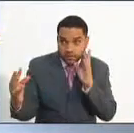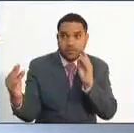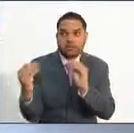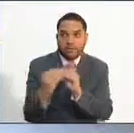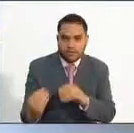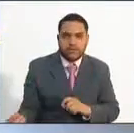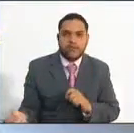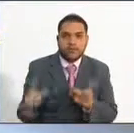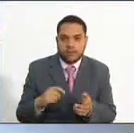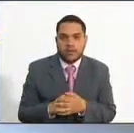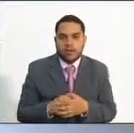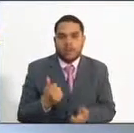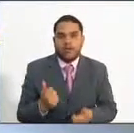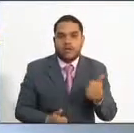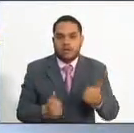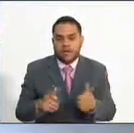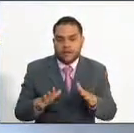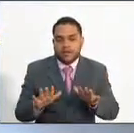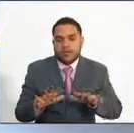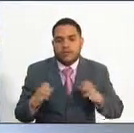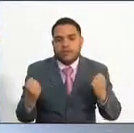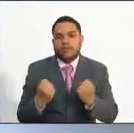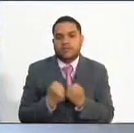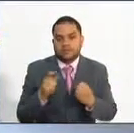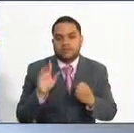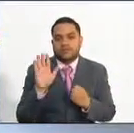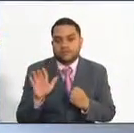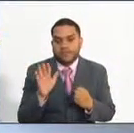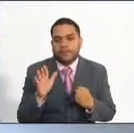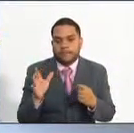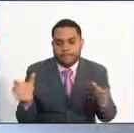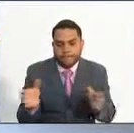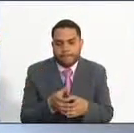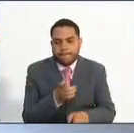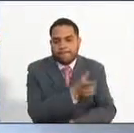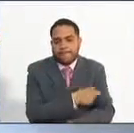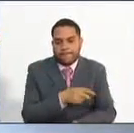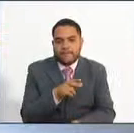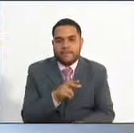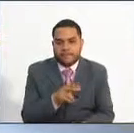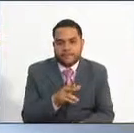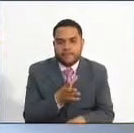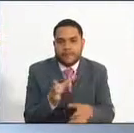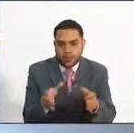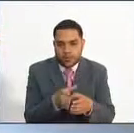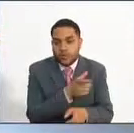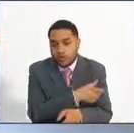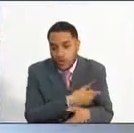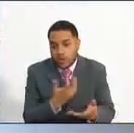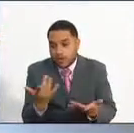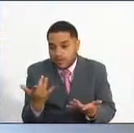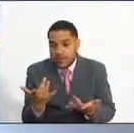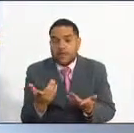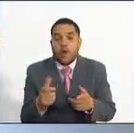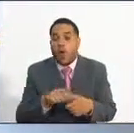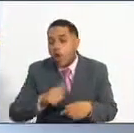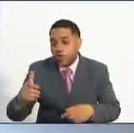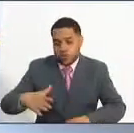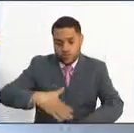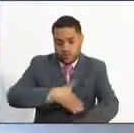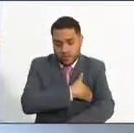listo para entrar a sala de comisionados para ser publicado. Tenemos también otros ministerios que